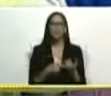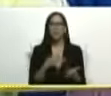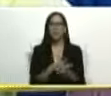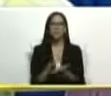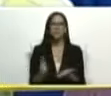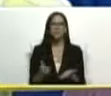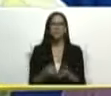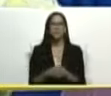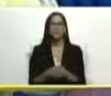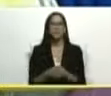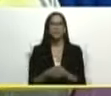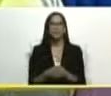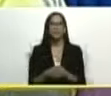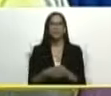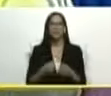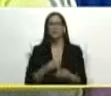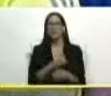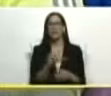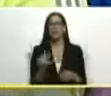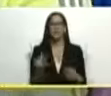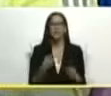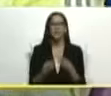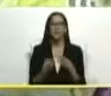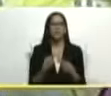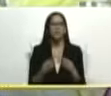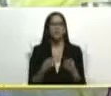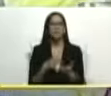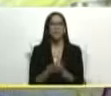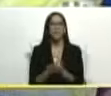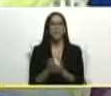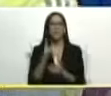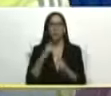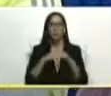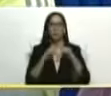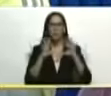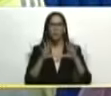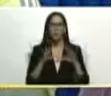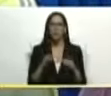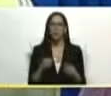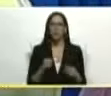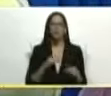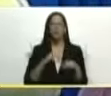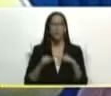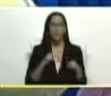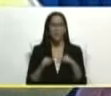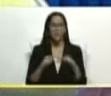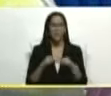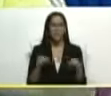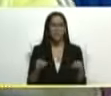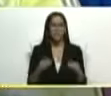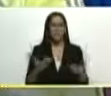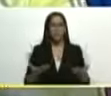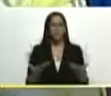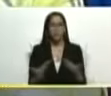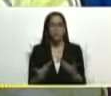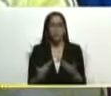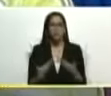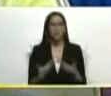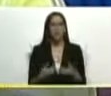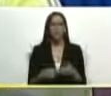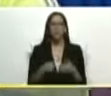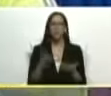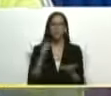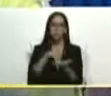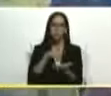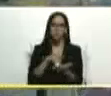pasado con bueno con las cantidades de cosas que pasan el 1x10 nos ordena nos ordena en el territorio y nos garantiza un cable a tierra